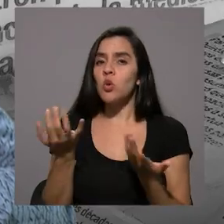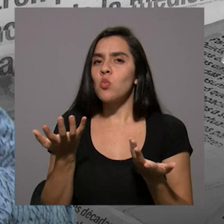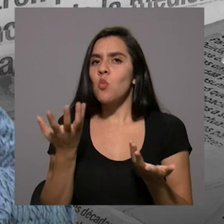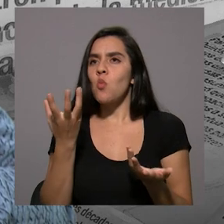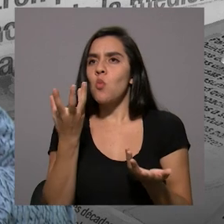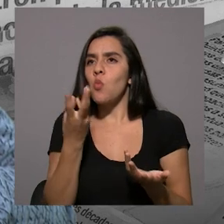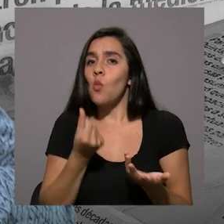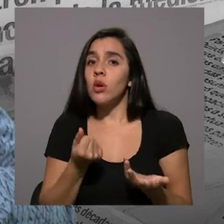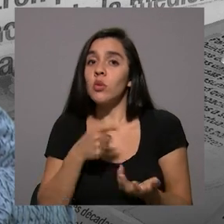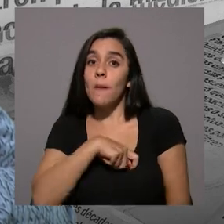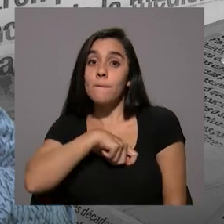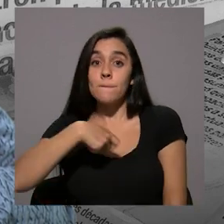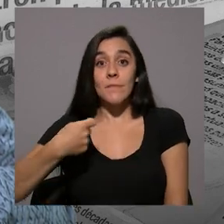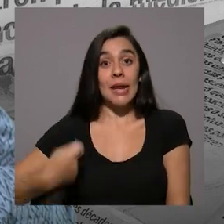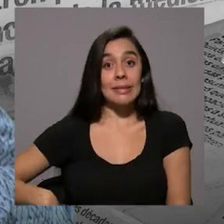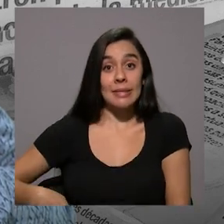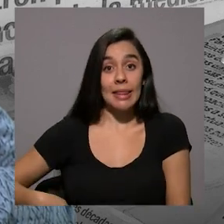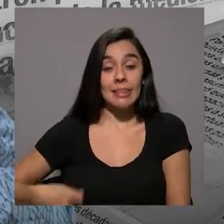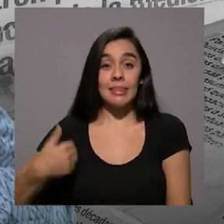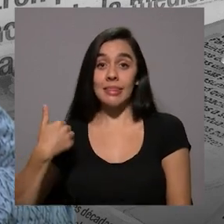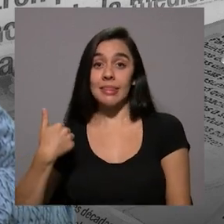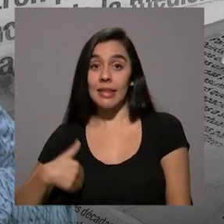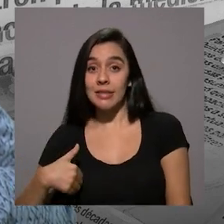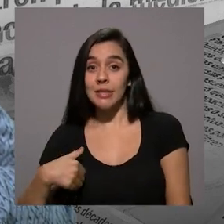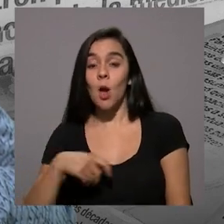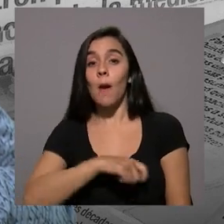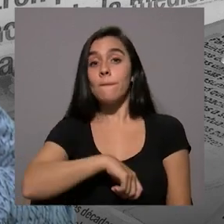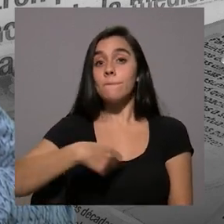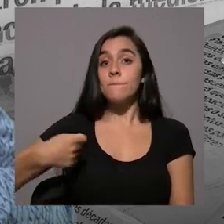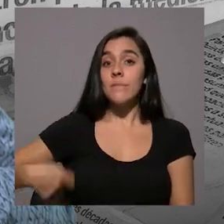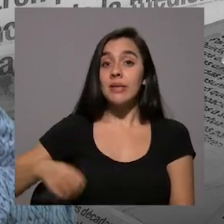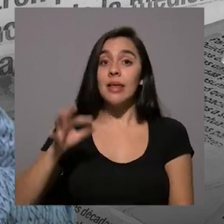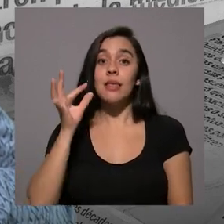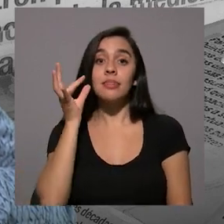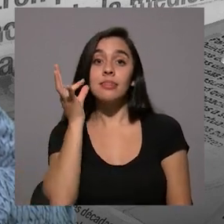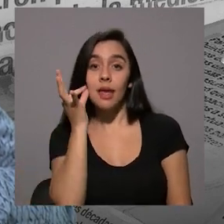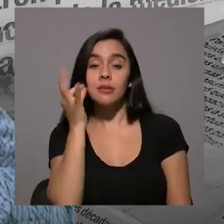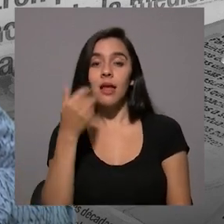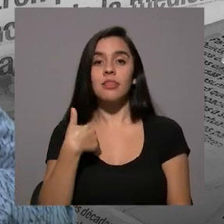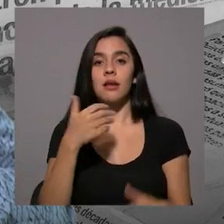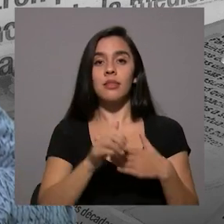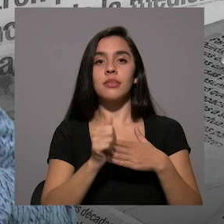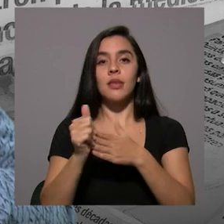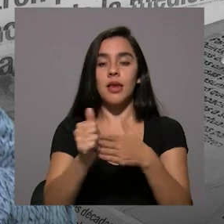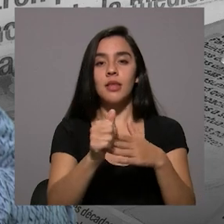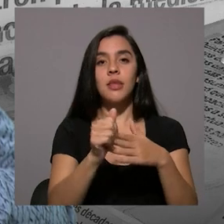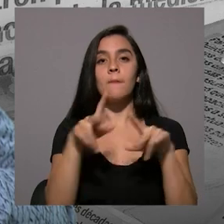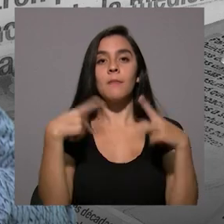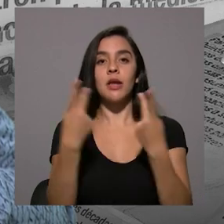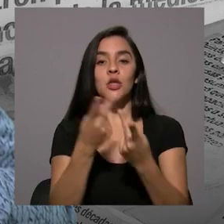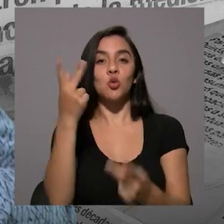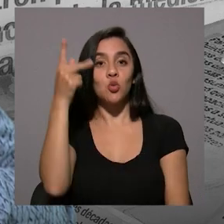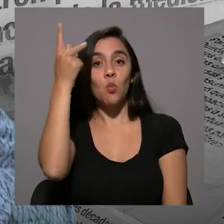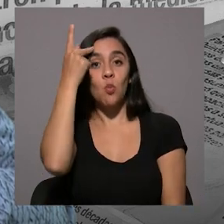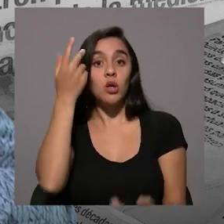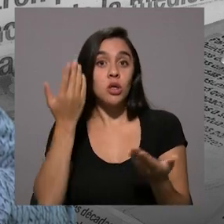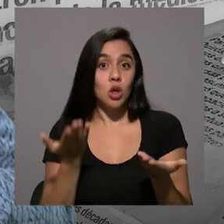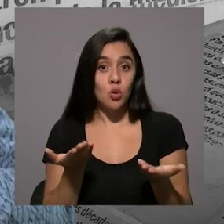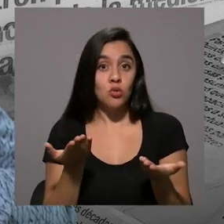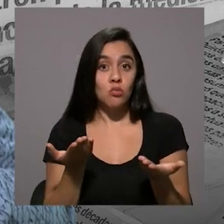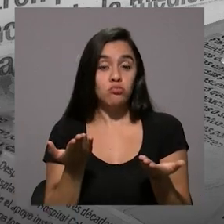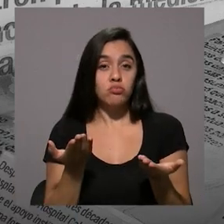cuántos presidentes, cuántas presidentas hay como dirigentes de los partidos políticos.